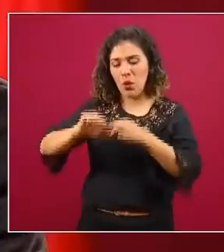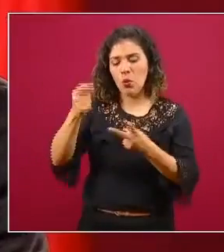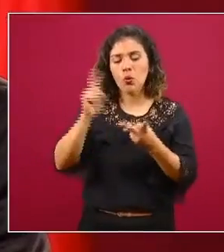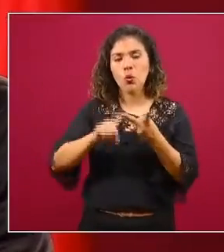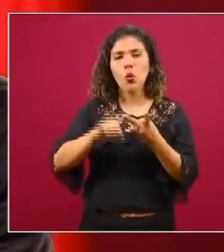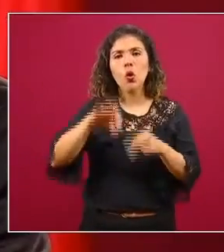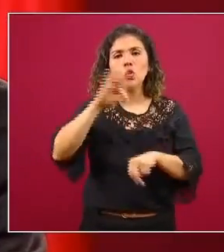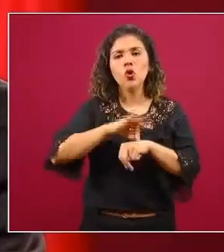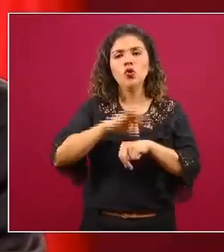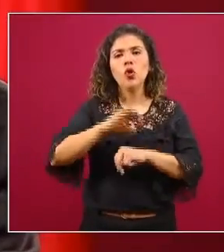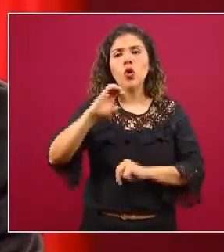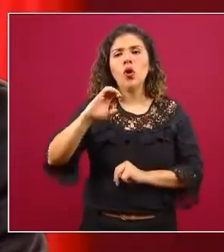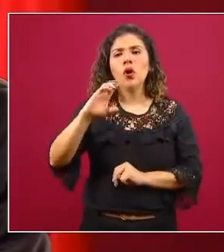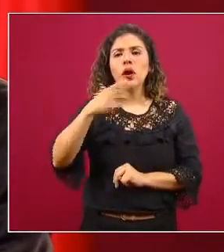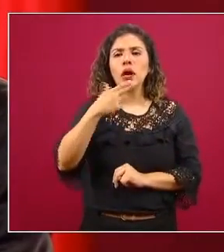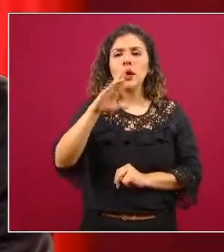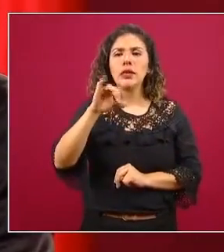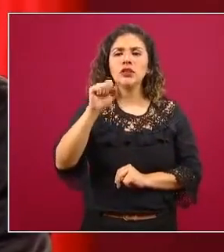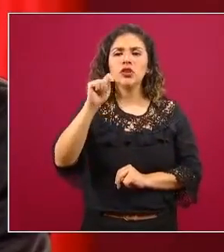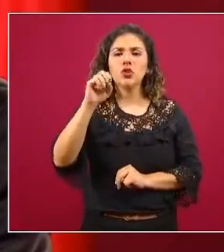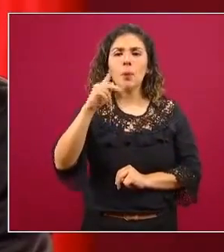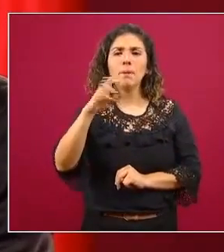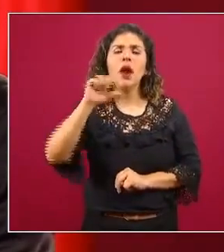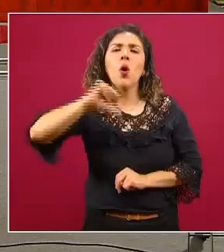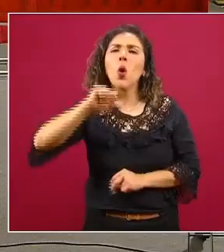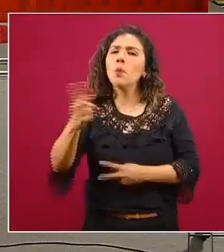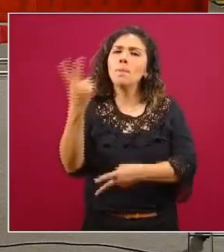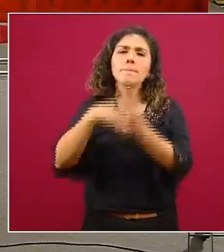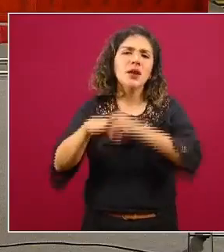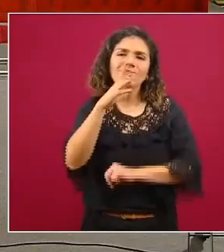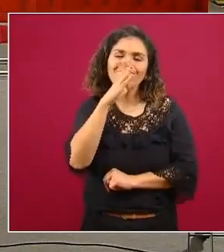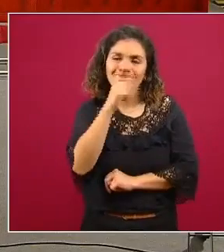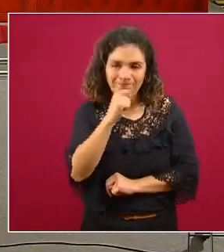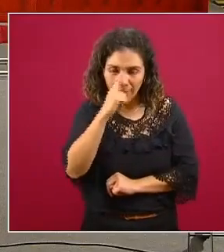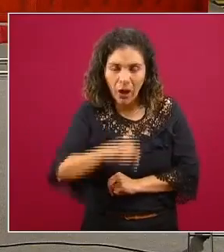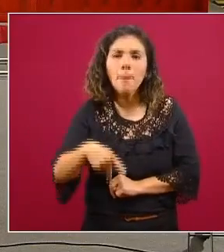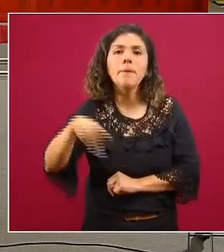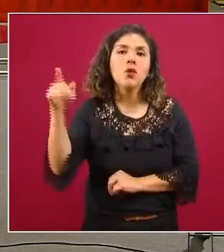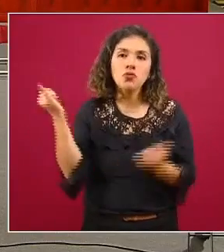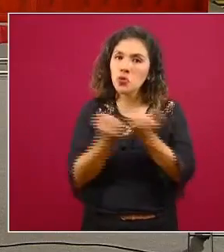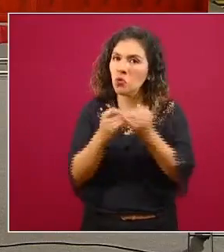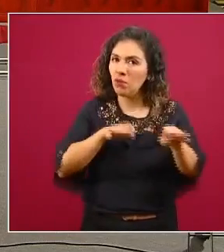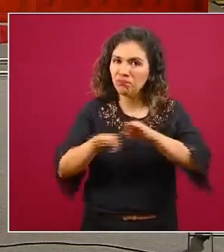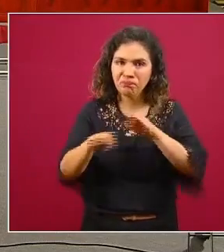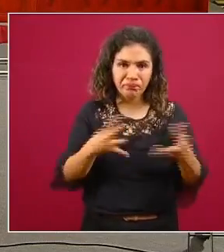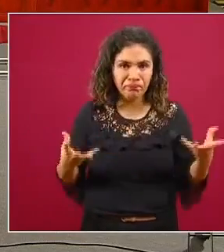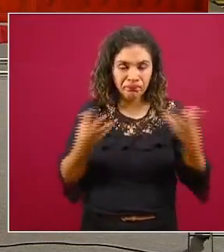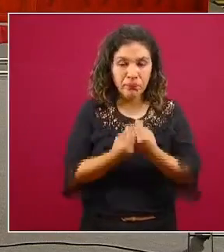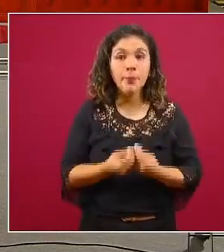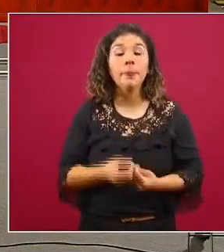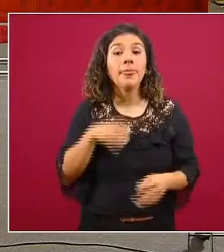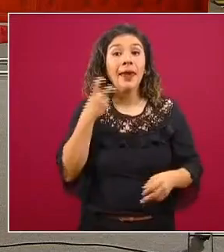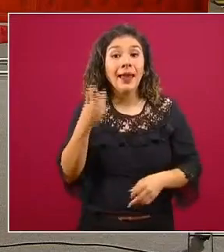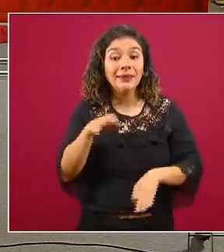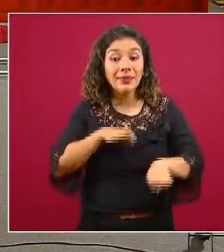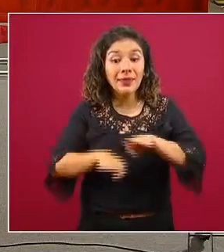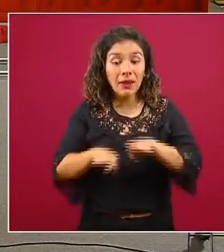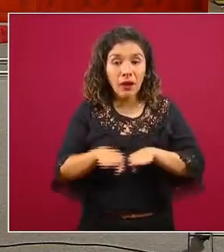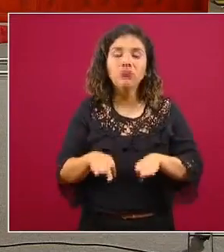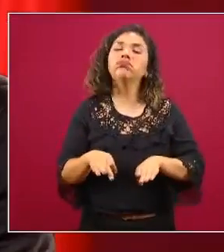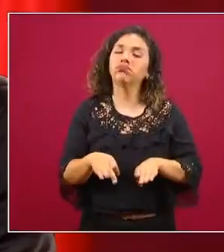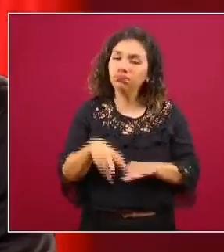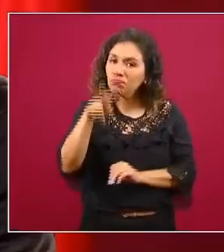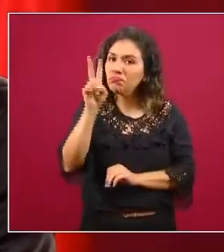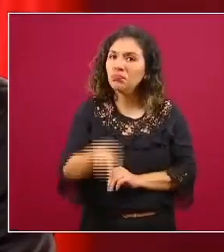el doctor Christopher que no pudo estar con nosotros pero que coordinó también los trabajos es un trabajo como ya se